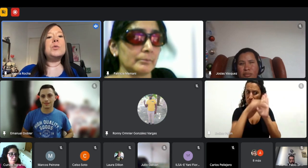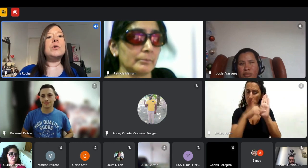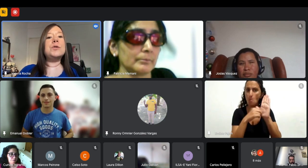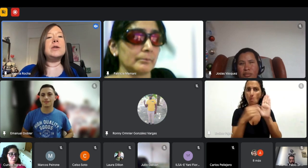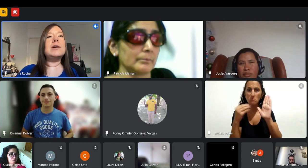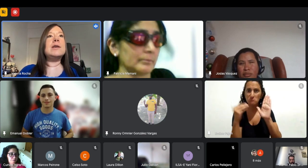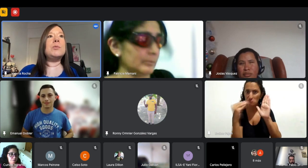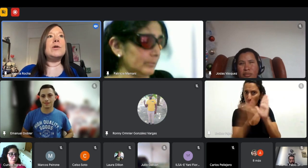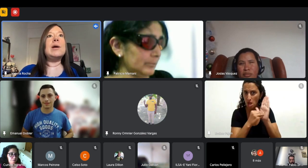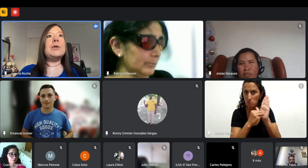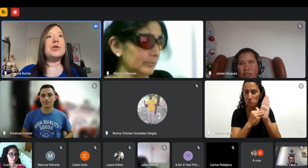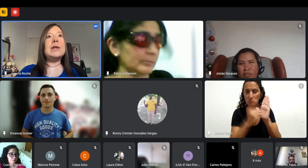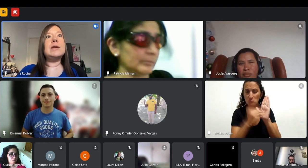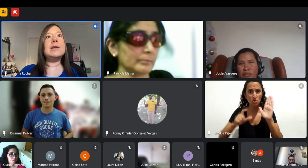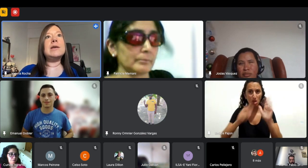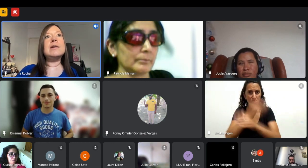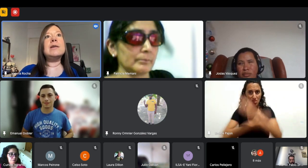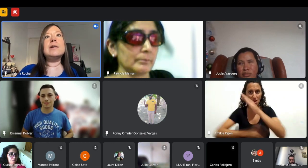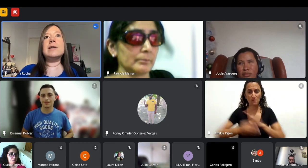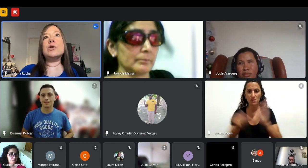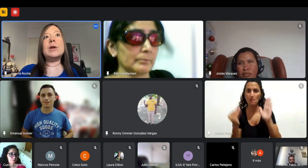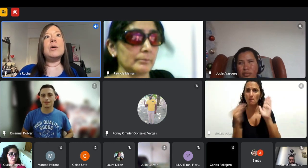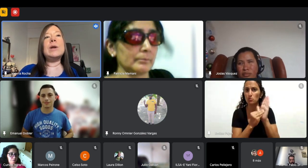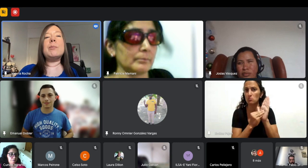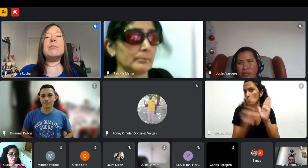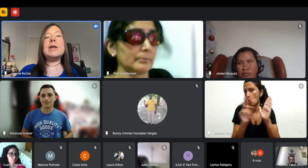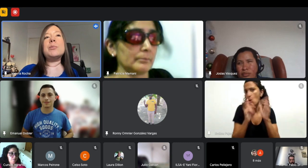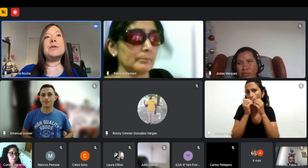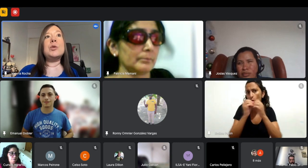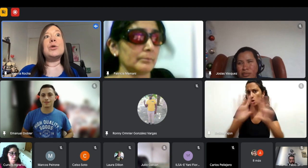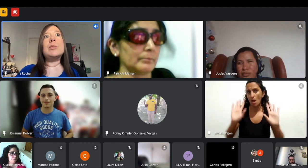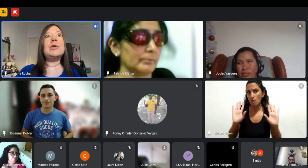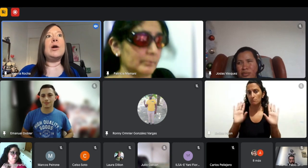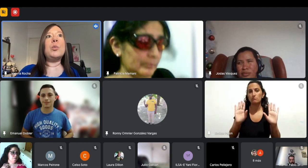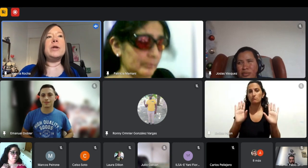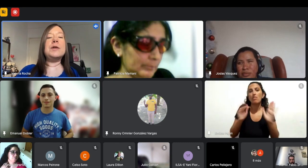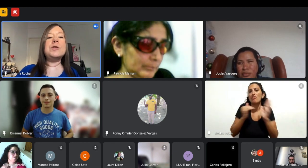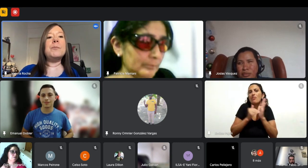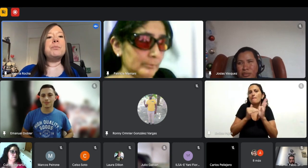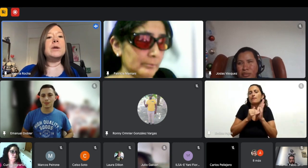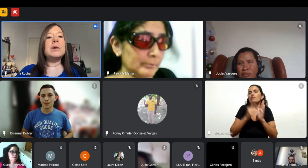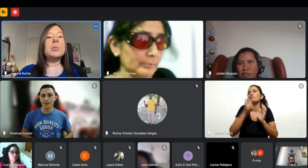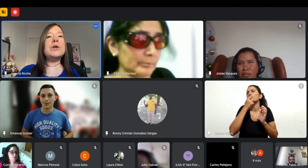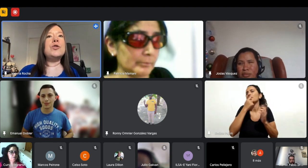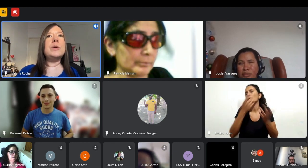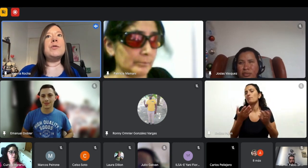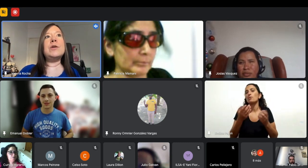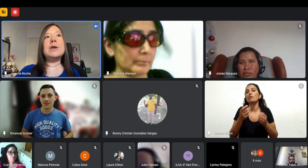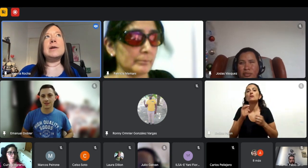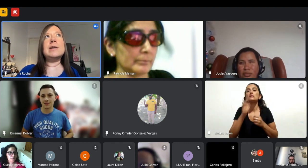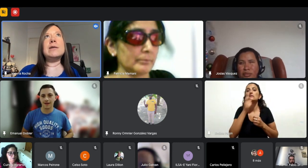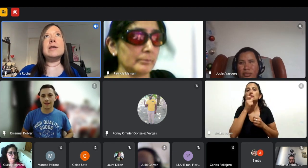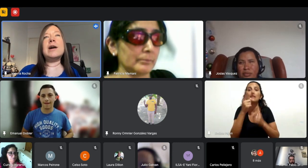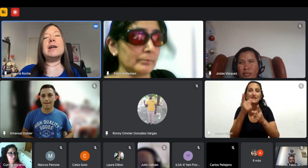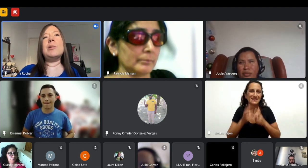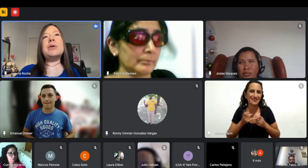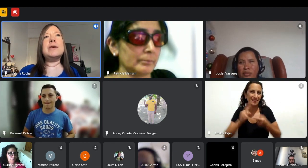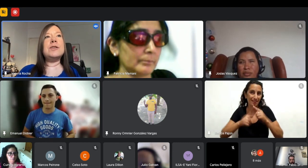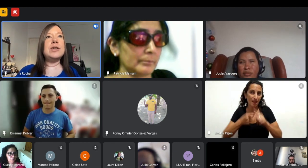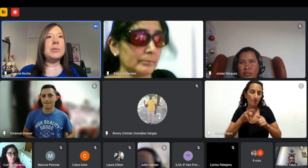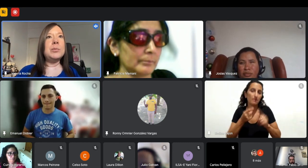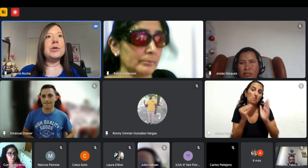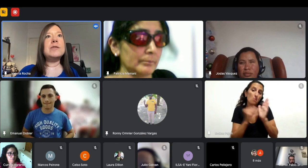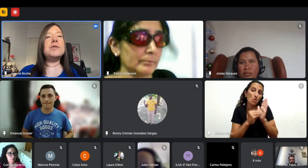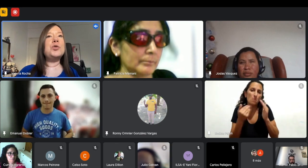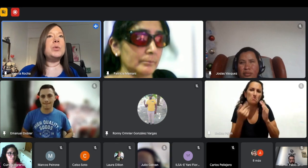válido ¿no? si uno considera que bueno la persona tiene que tomar alguna adaptación por ejemplo en la comunicación pero yo prefiero que dejar que